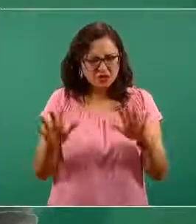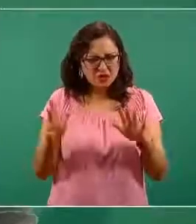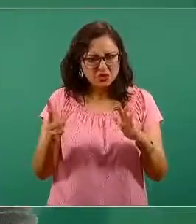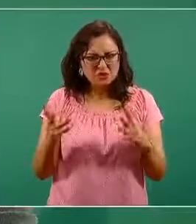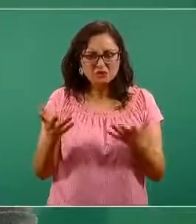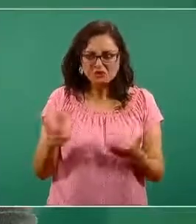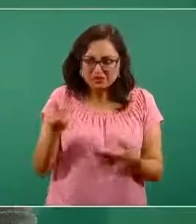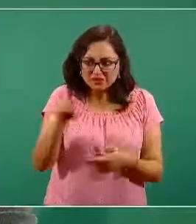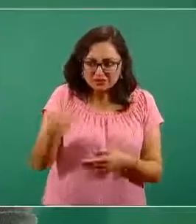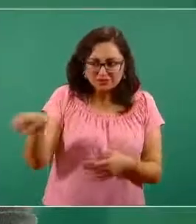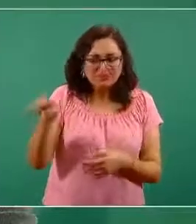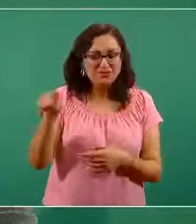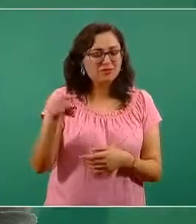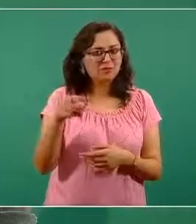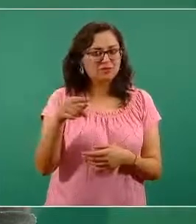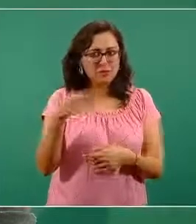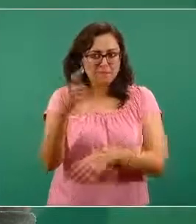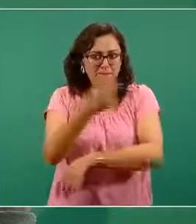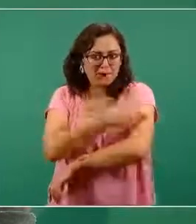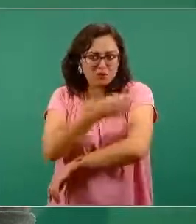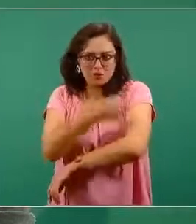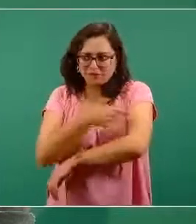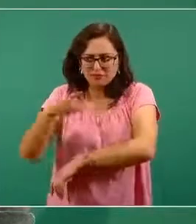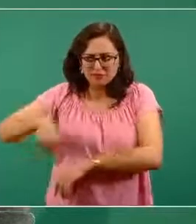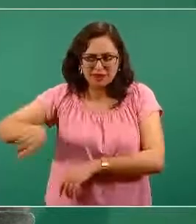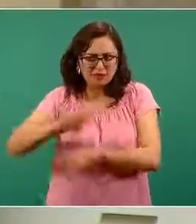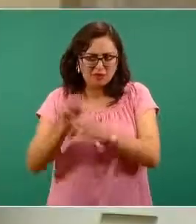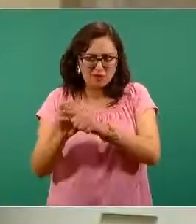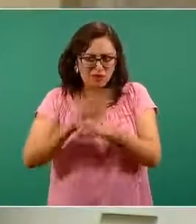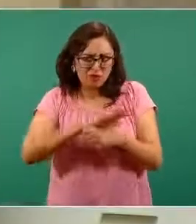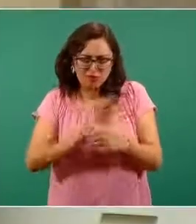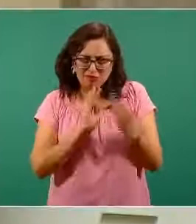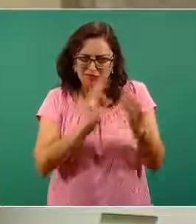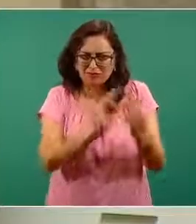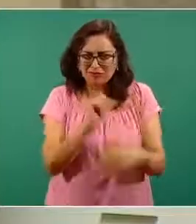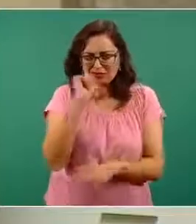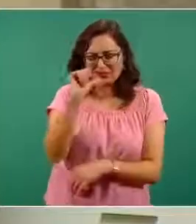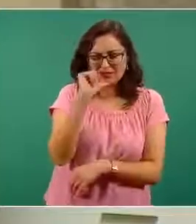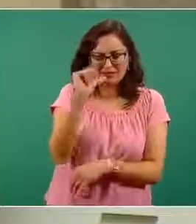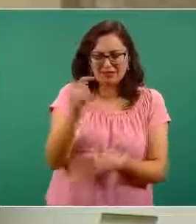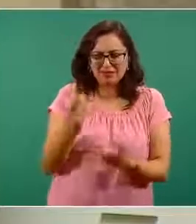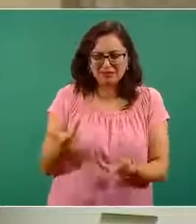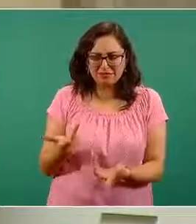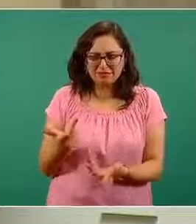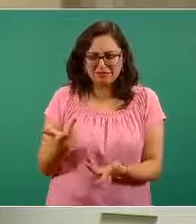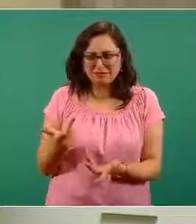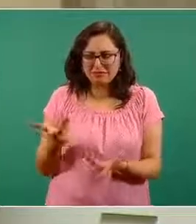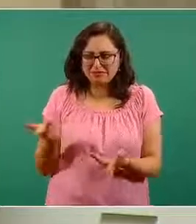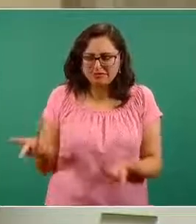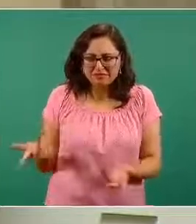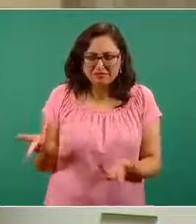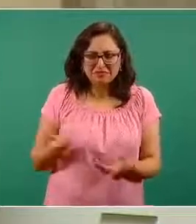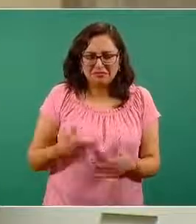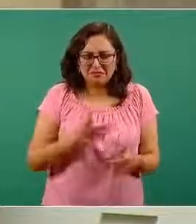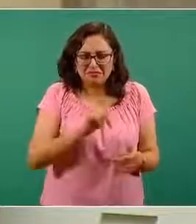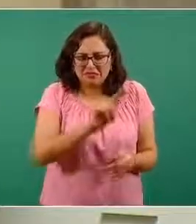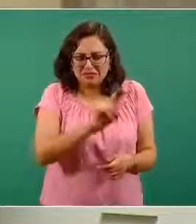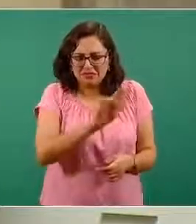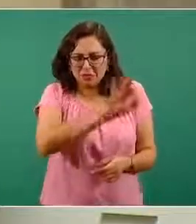esperarse algunos? El 70% más o menos del personal de salud ya ha sido vacunado, faltan todavía